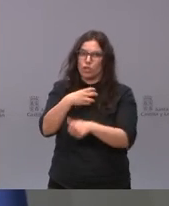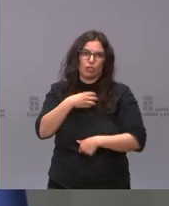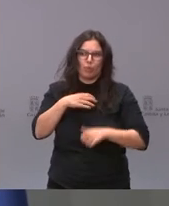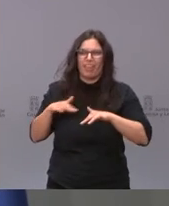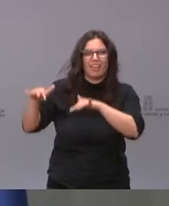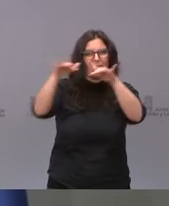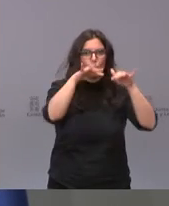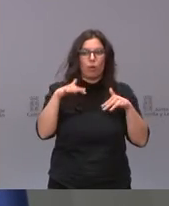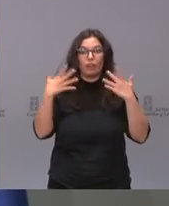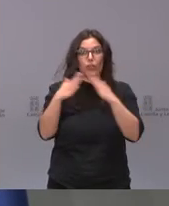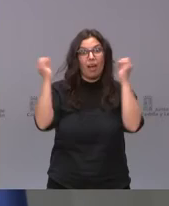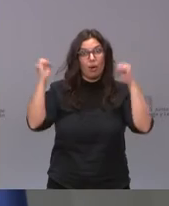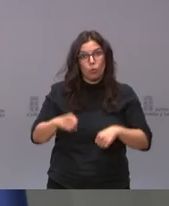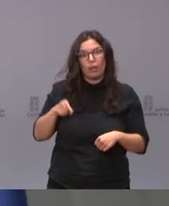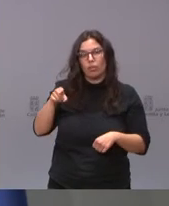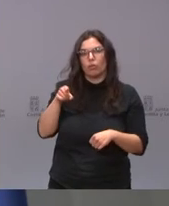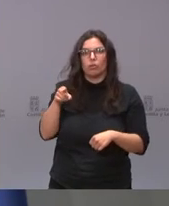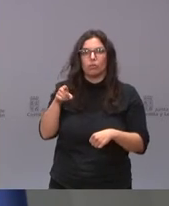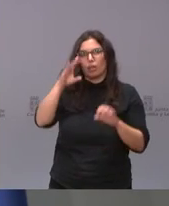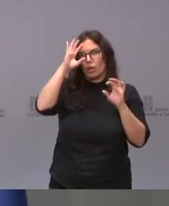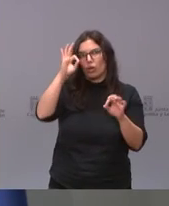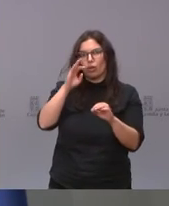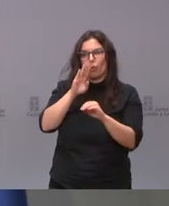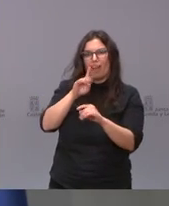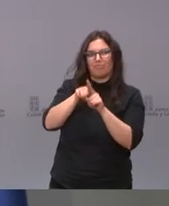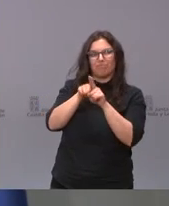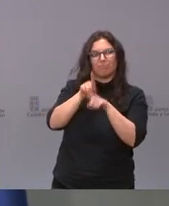tanto nadie puede hacer esto